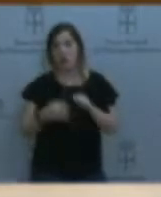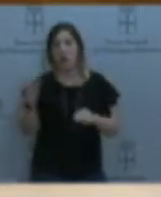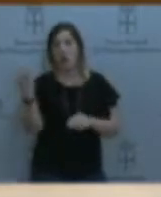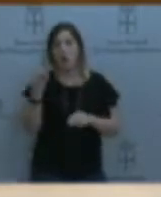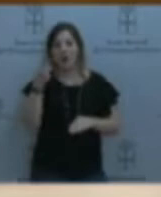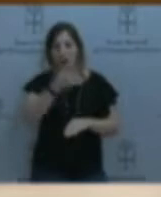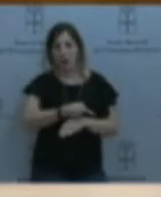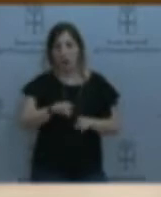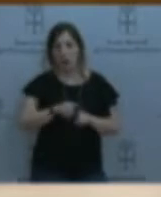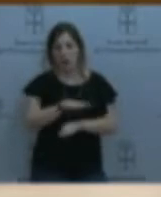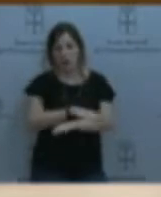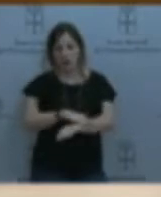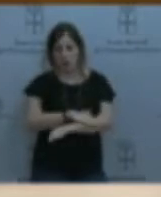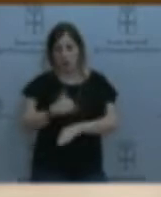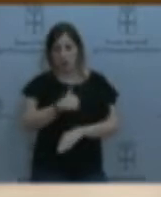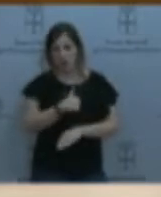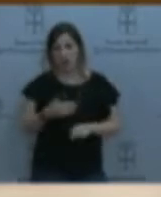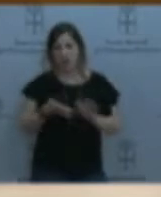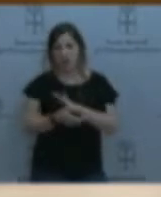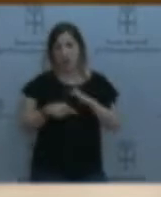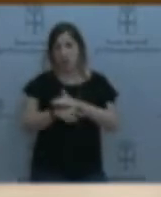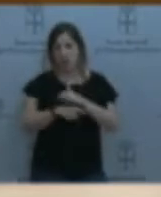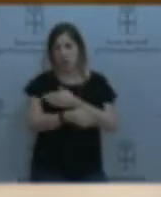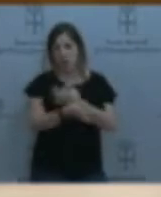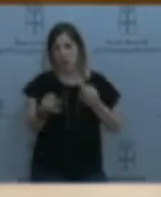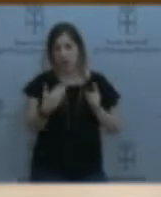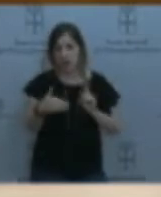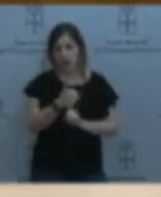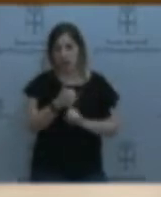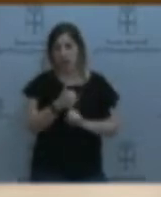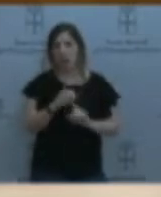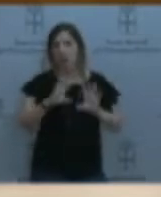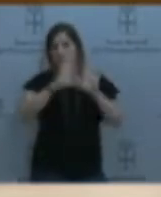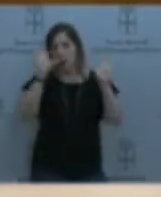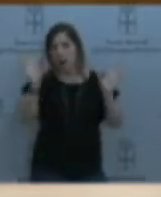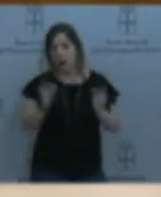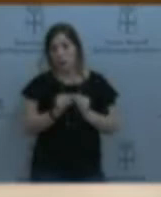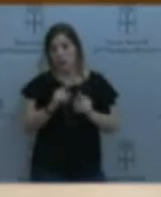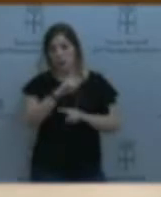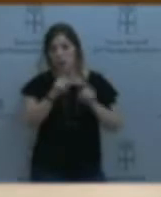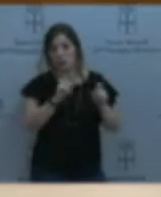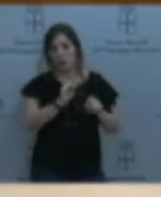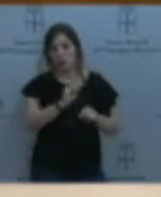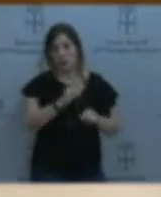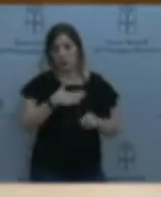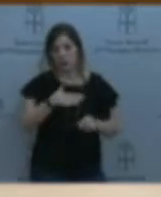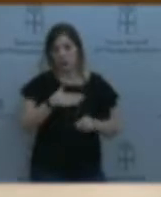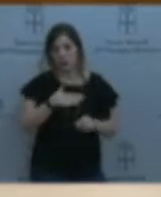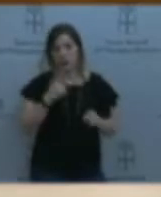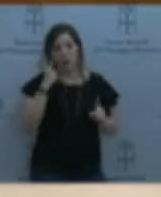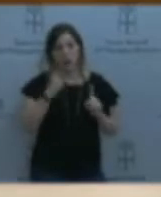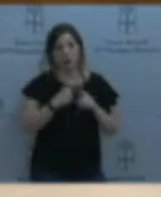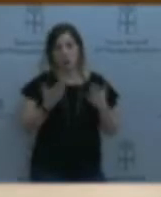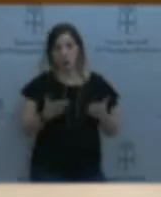gestión eficiente. En resumen, mi pregunta de lo que se trata es de responsabilidad política.